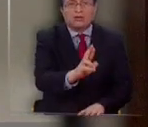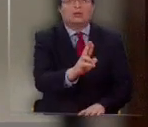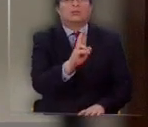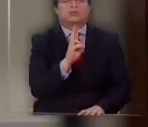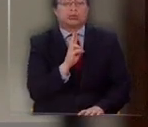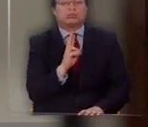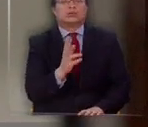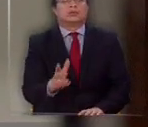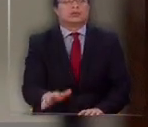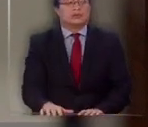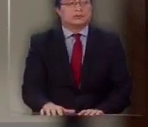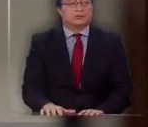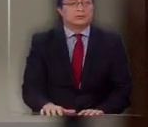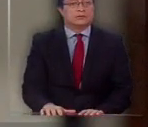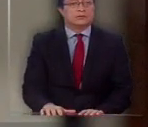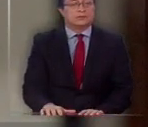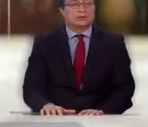Patricia.